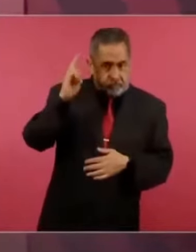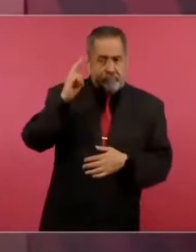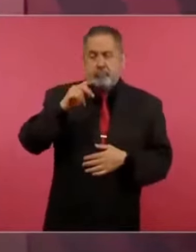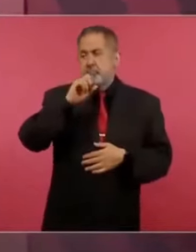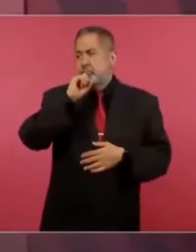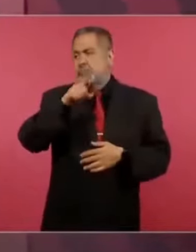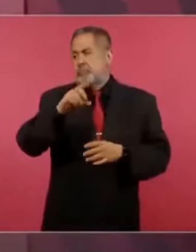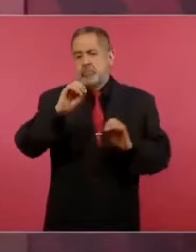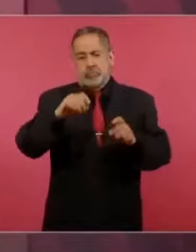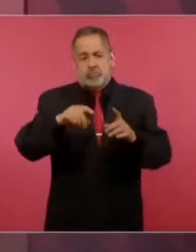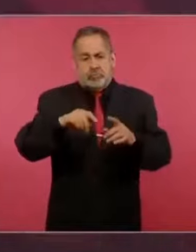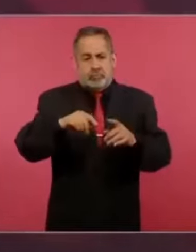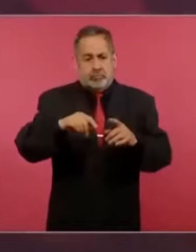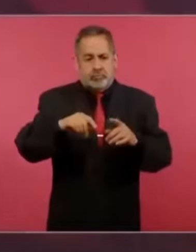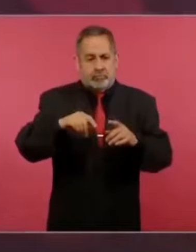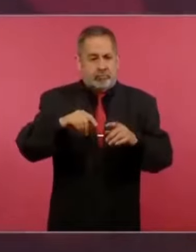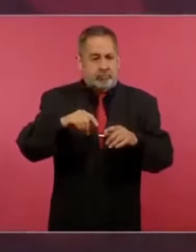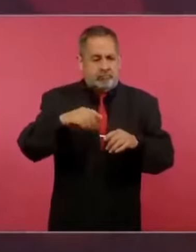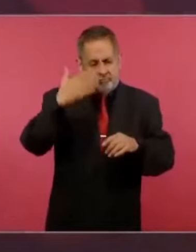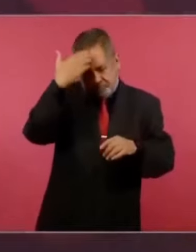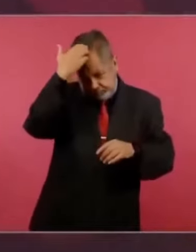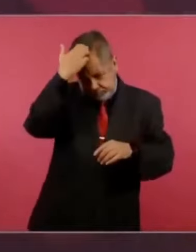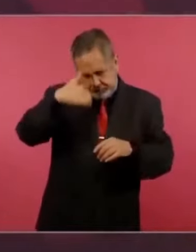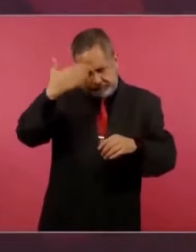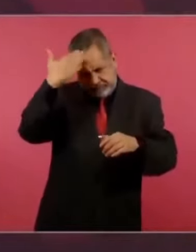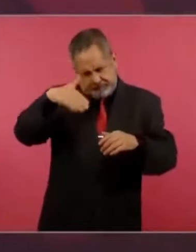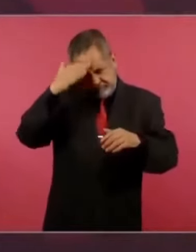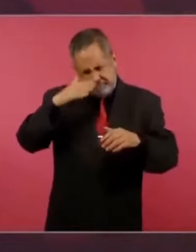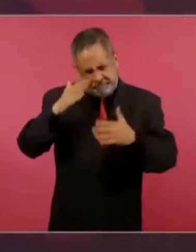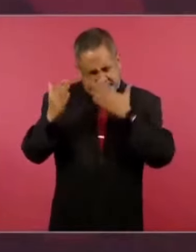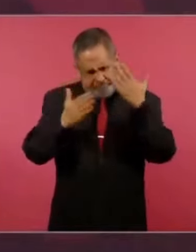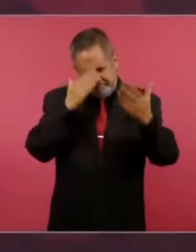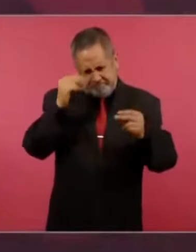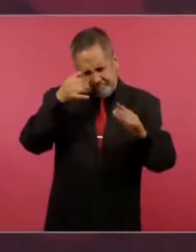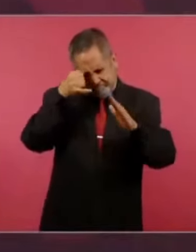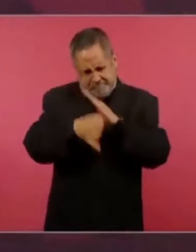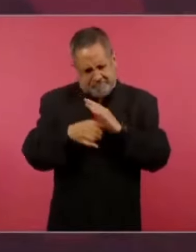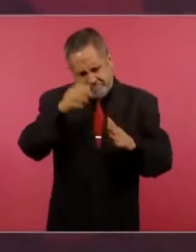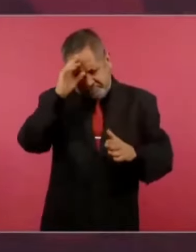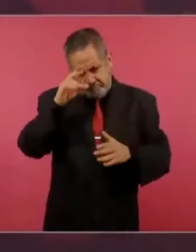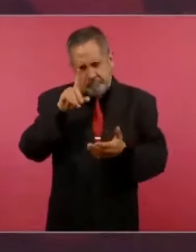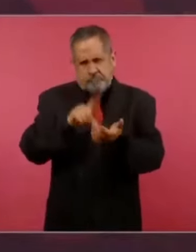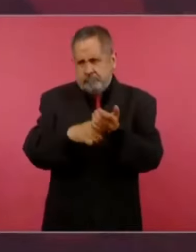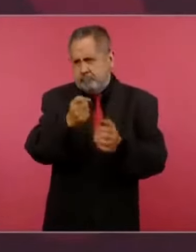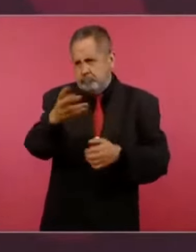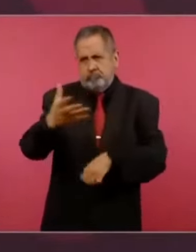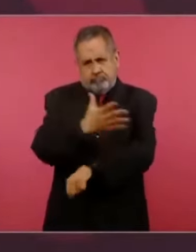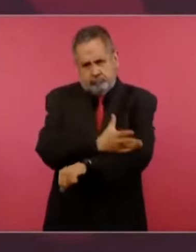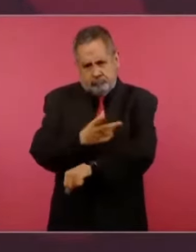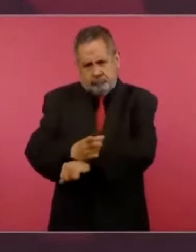luego en el mundo de las letras con honestidad,